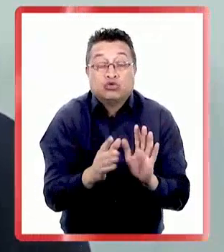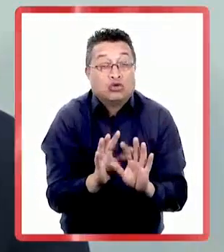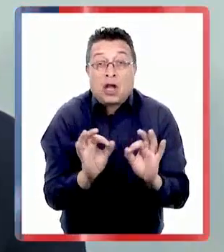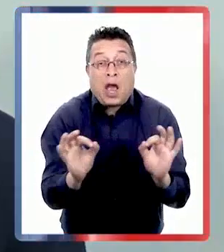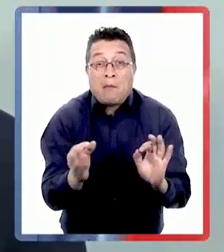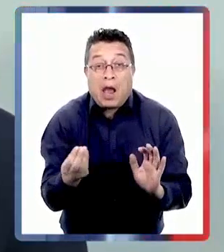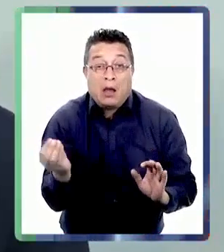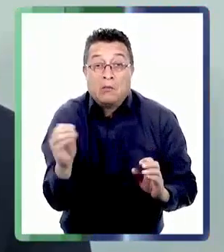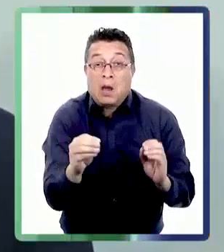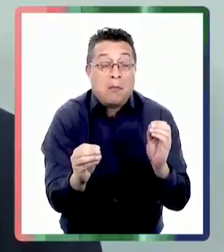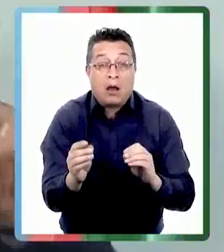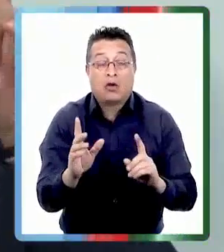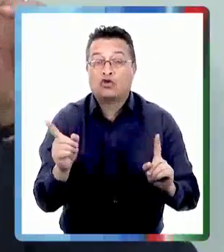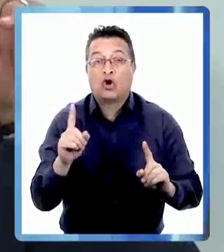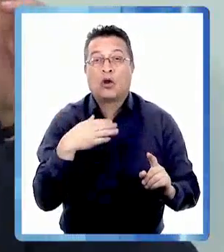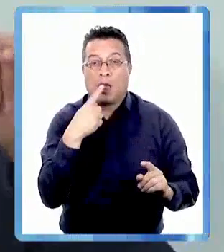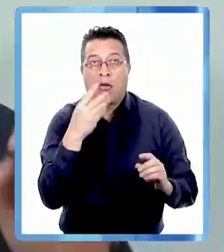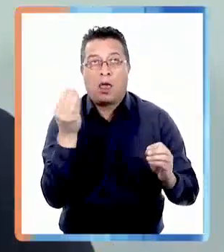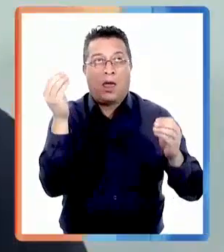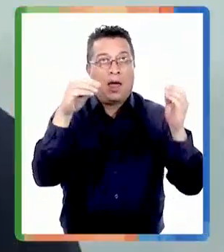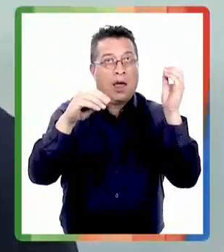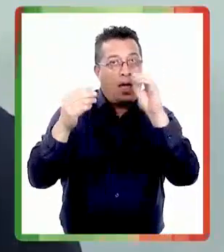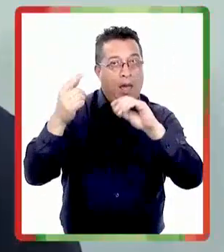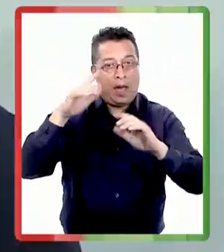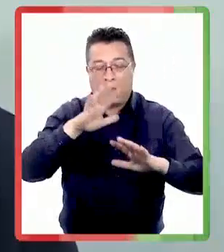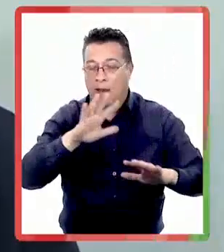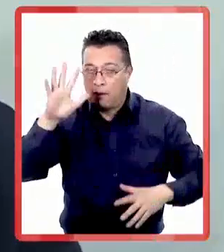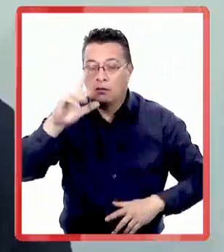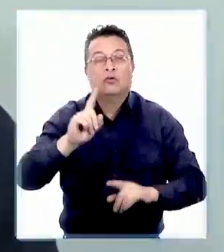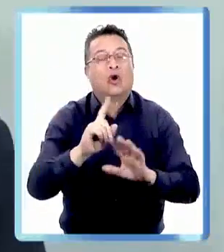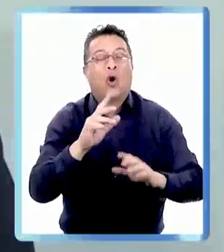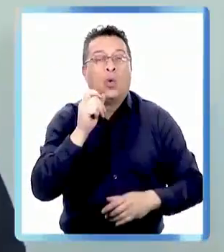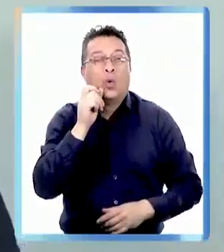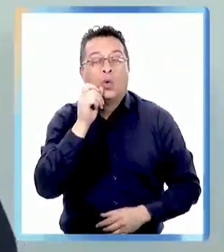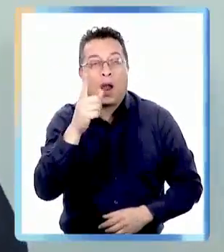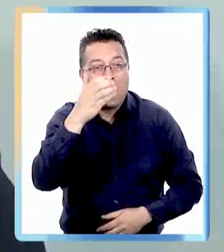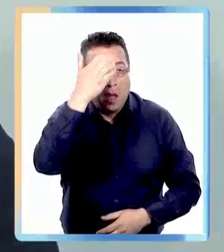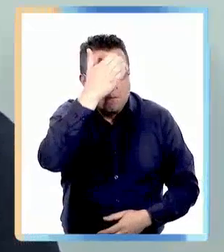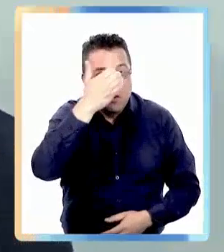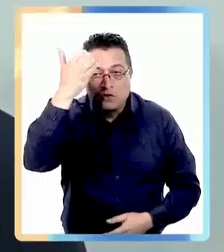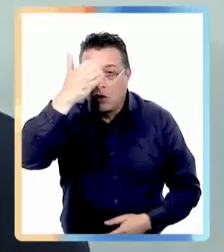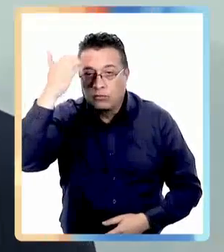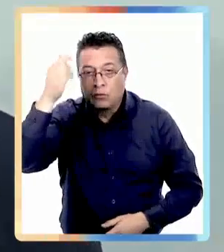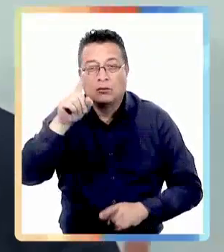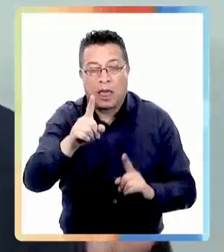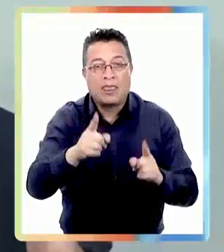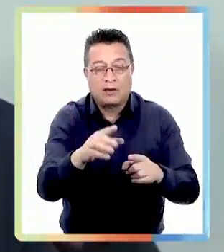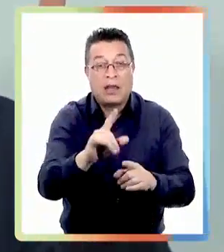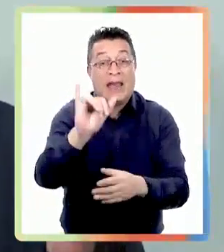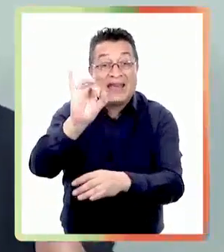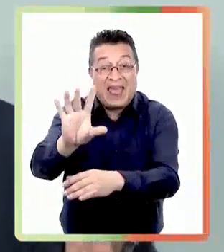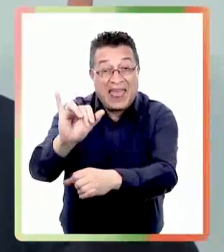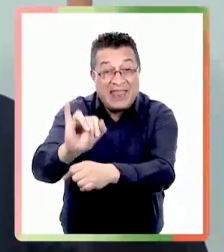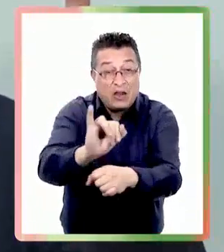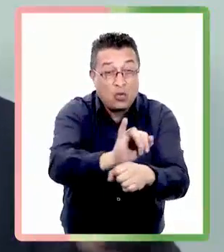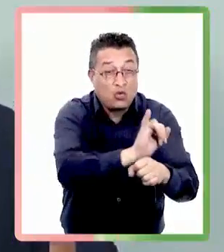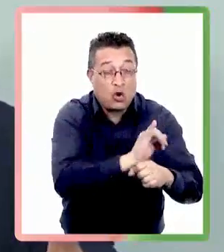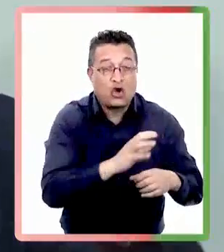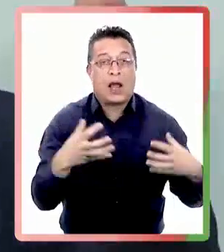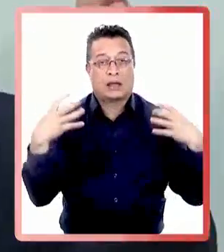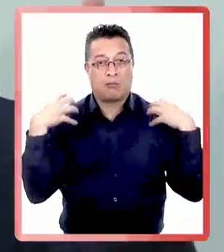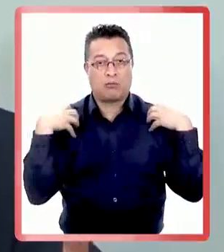porque yo no hago condiciones previas qué tipo de profesionales deben ponerse. Cabe institución